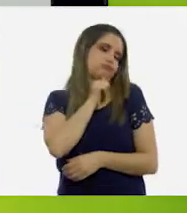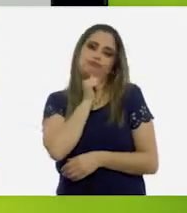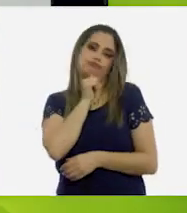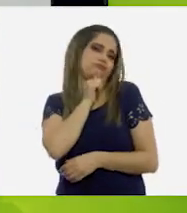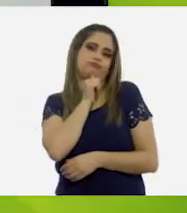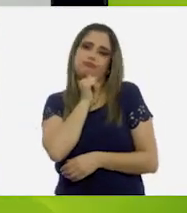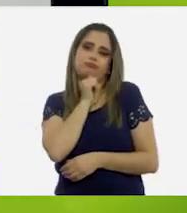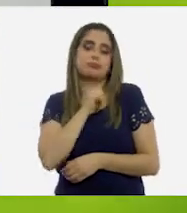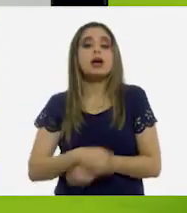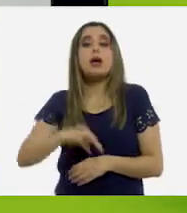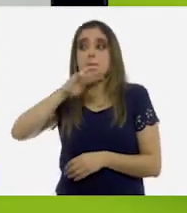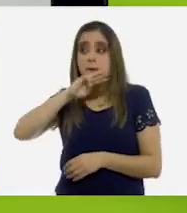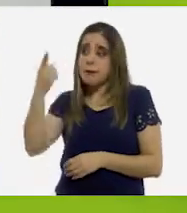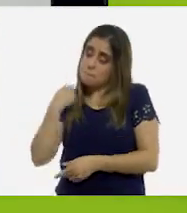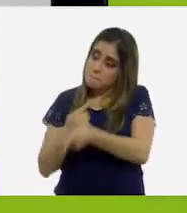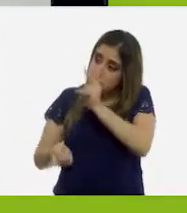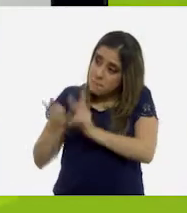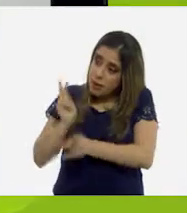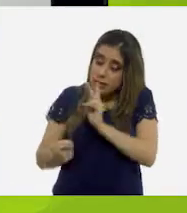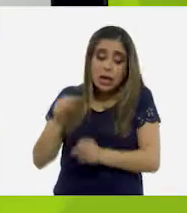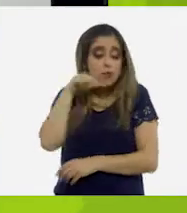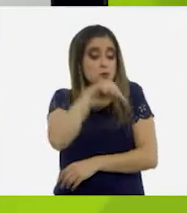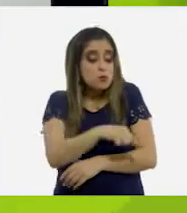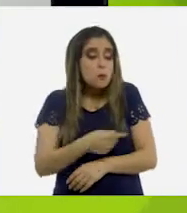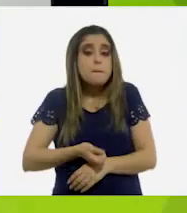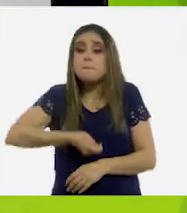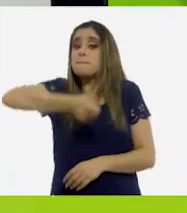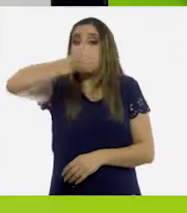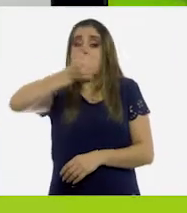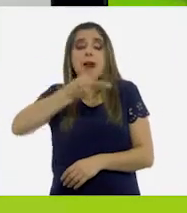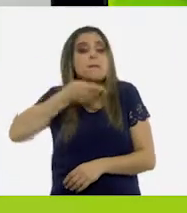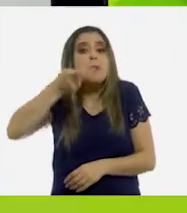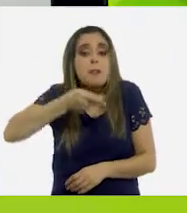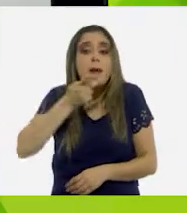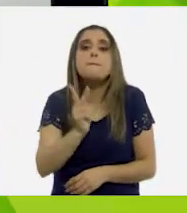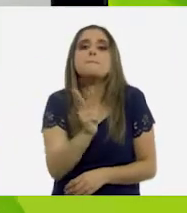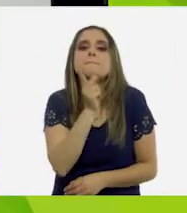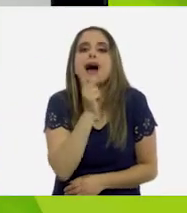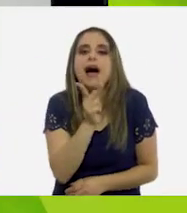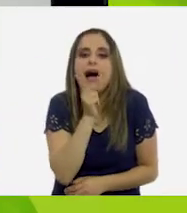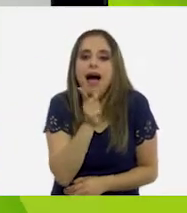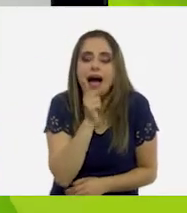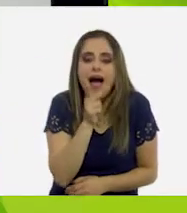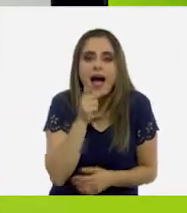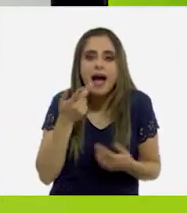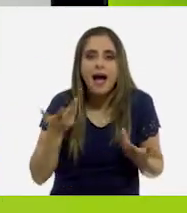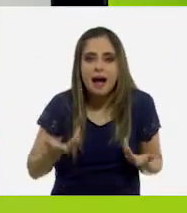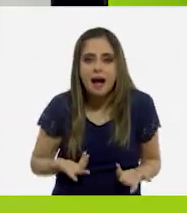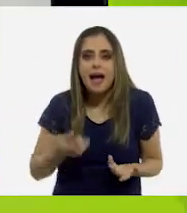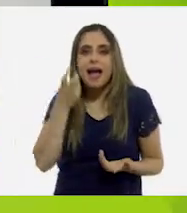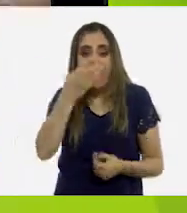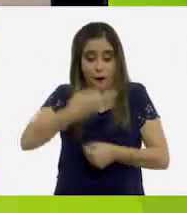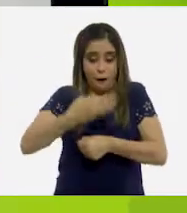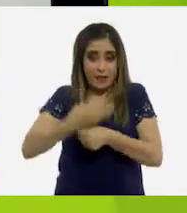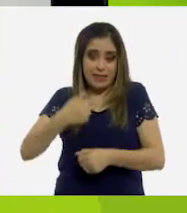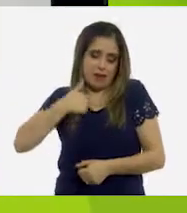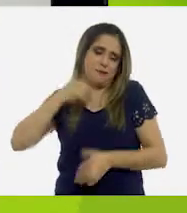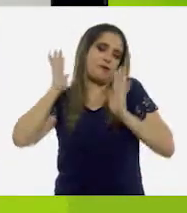papá, me gustó mucho